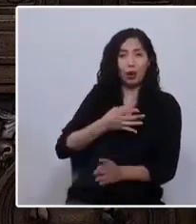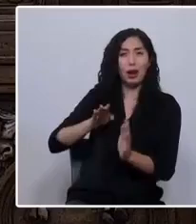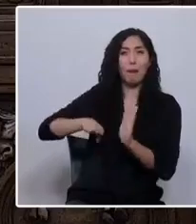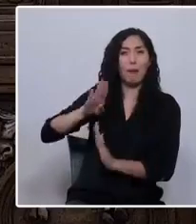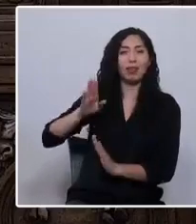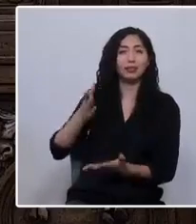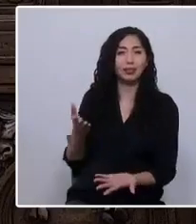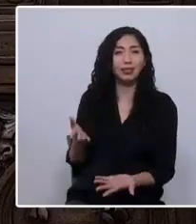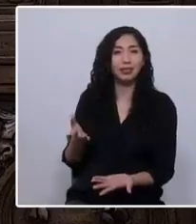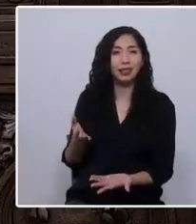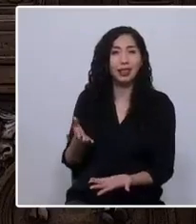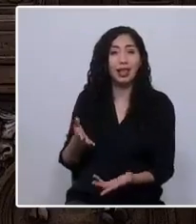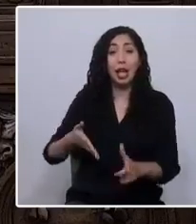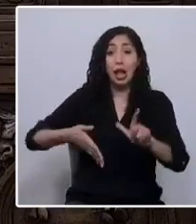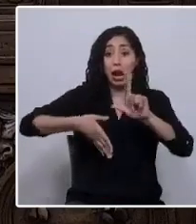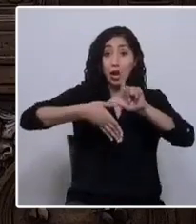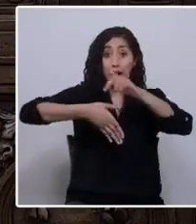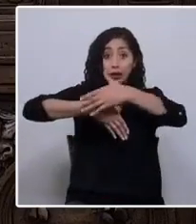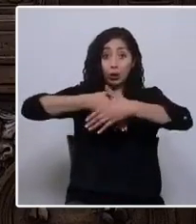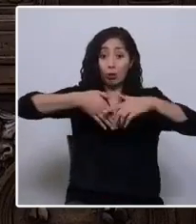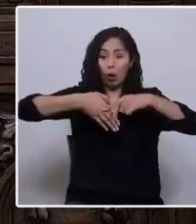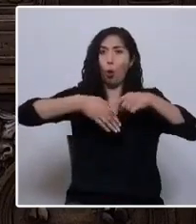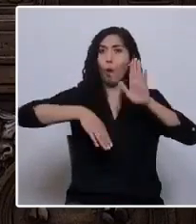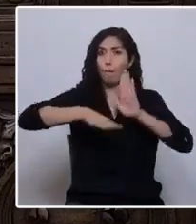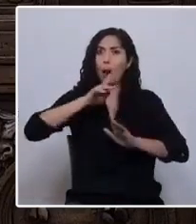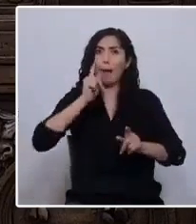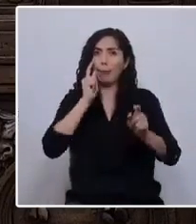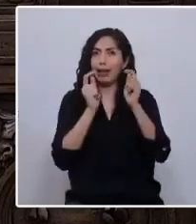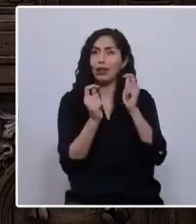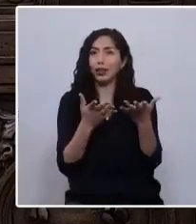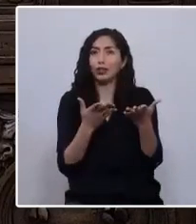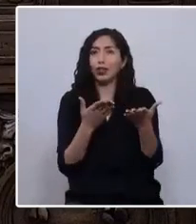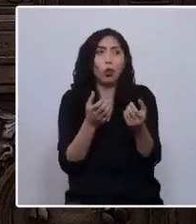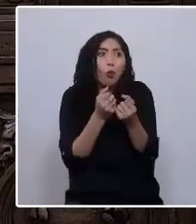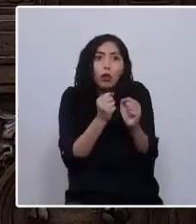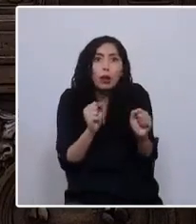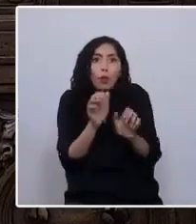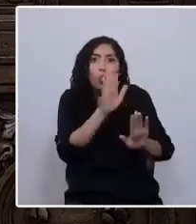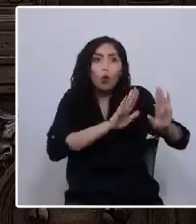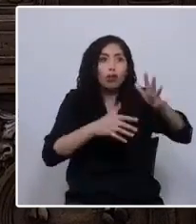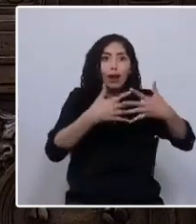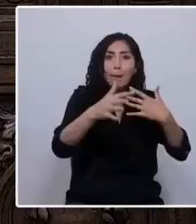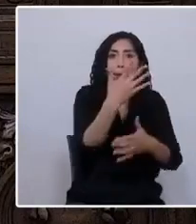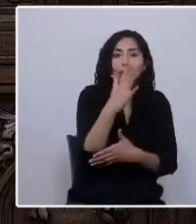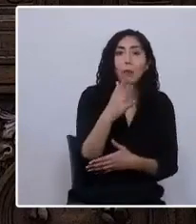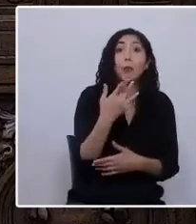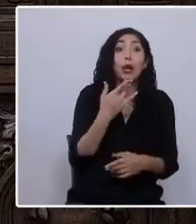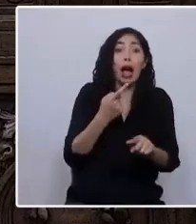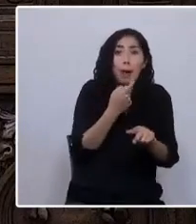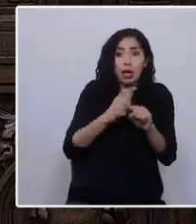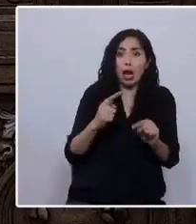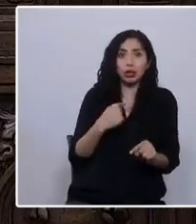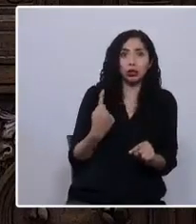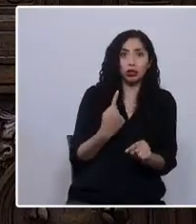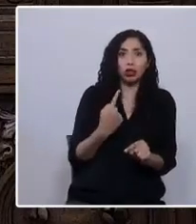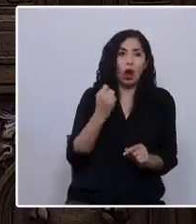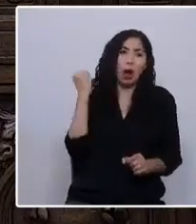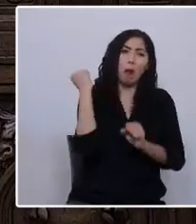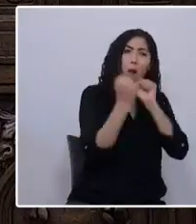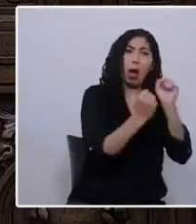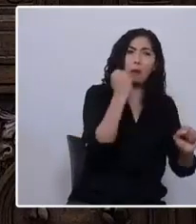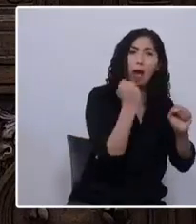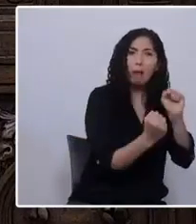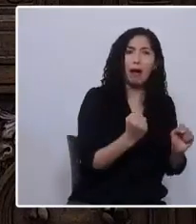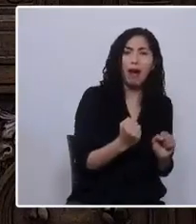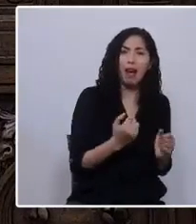Latinoamérica es el continente más peligroso para ser defensor ambiental. Nos invalidan, amenazan, asesinan y suicidan por